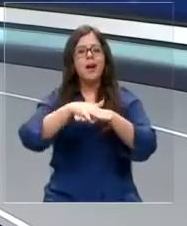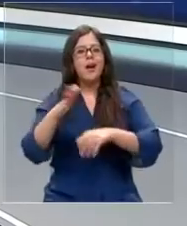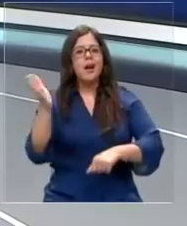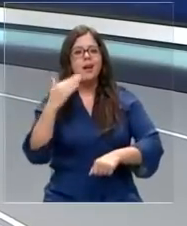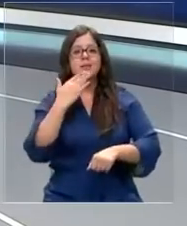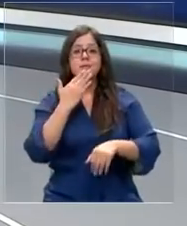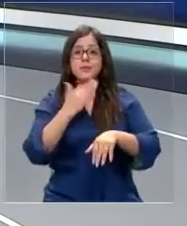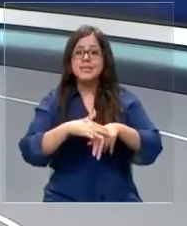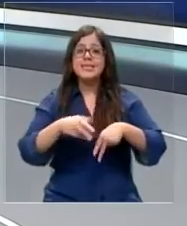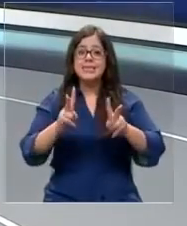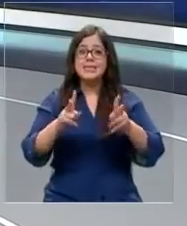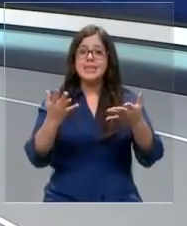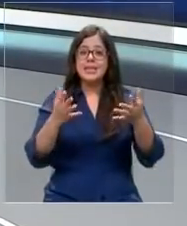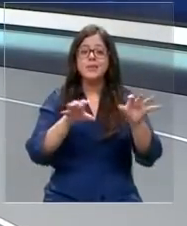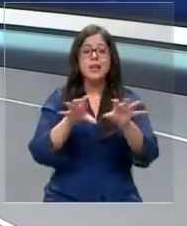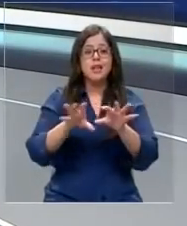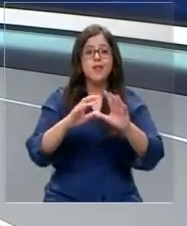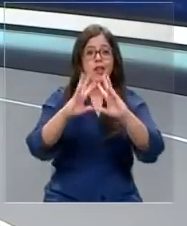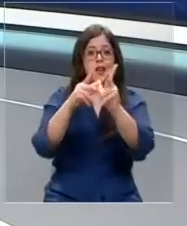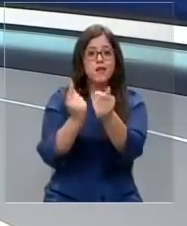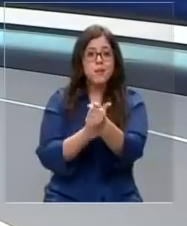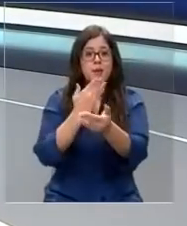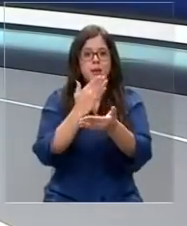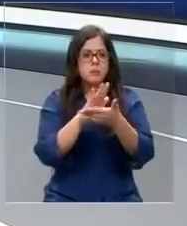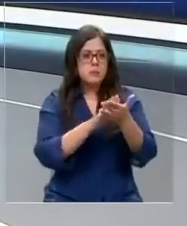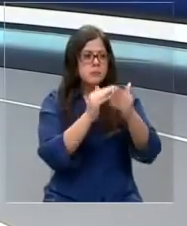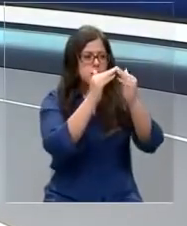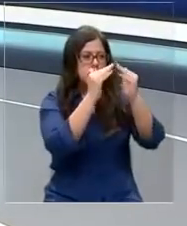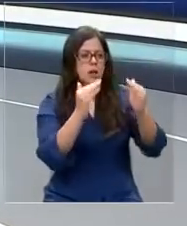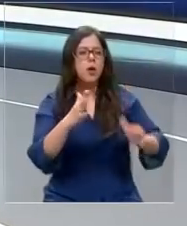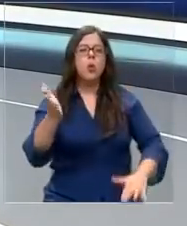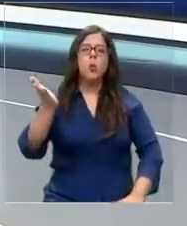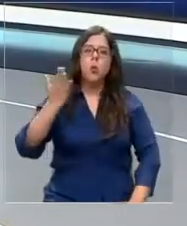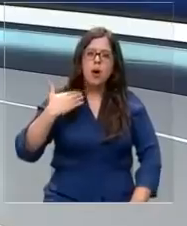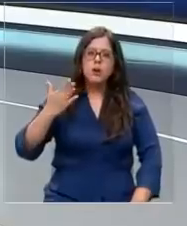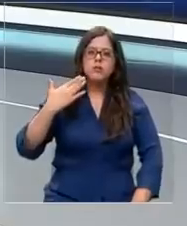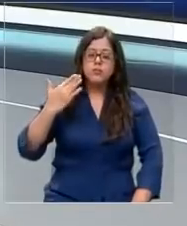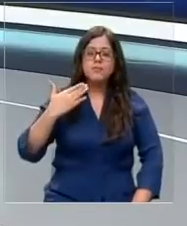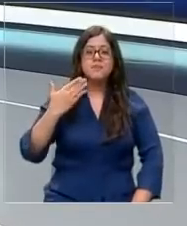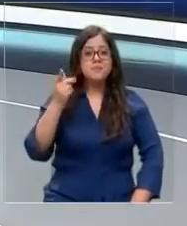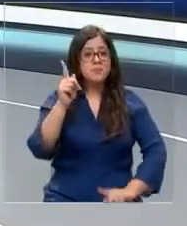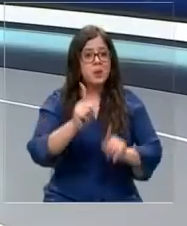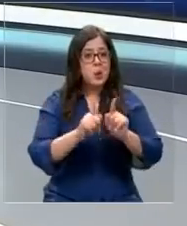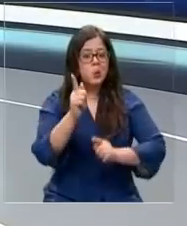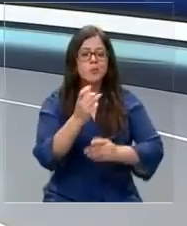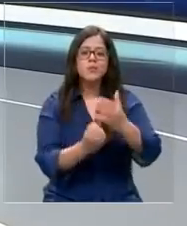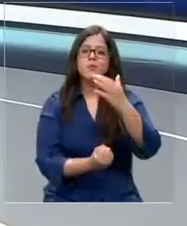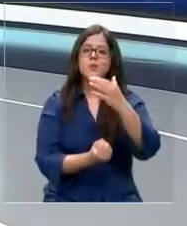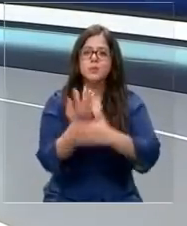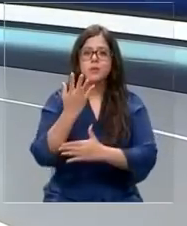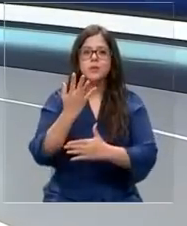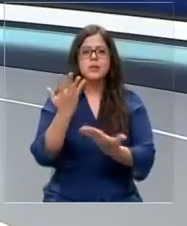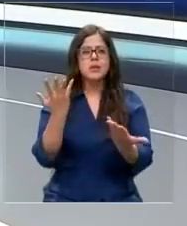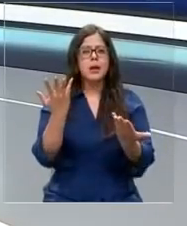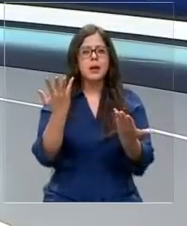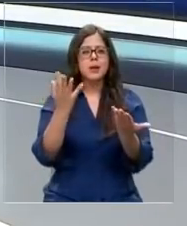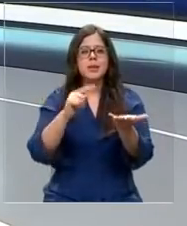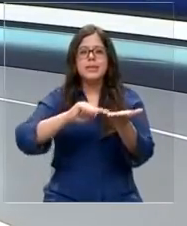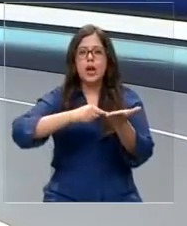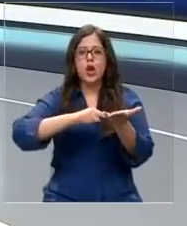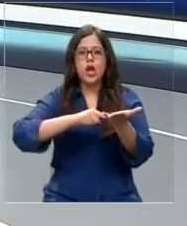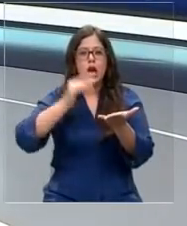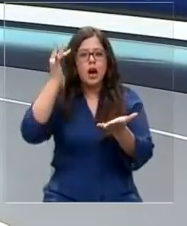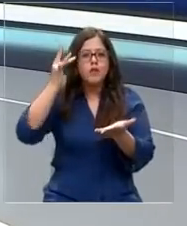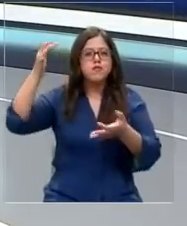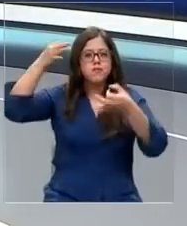disfrutar de actividades familiares cuando en la casa hace demasiado calor. Bueno, hay equipos modernos, inteligentes, que a